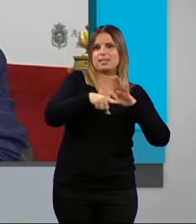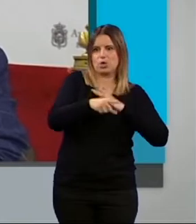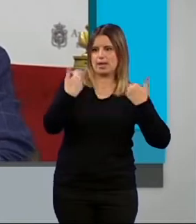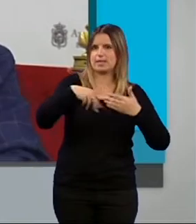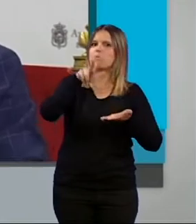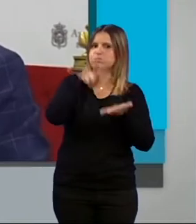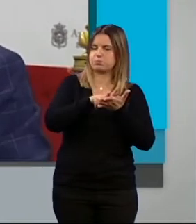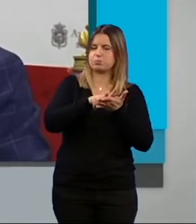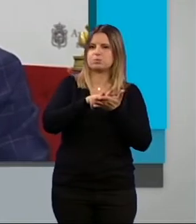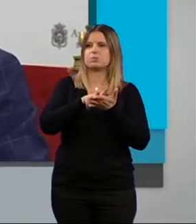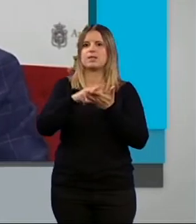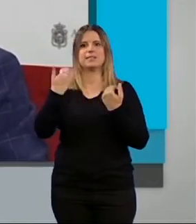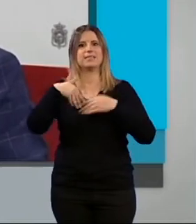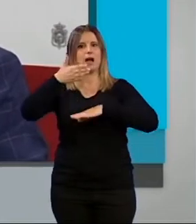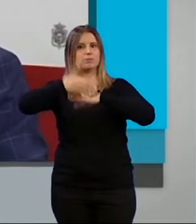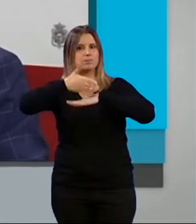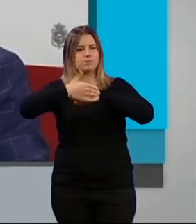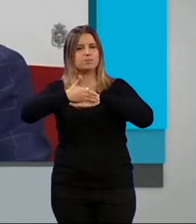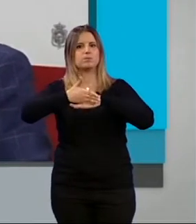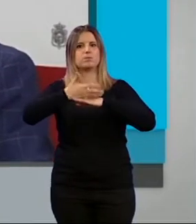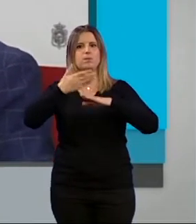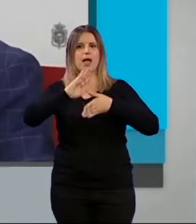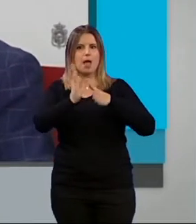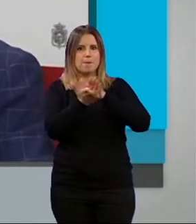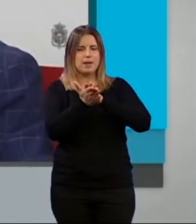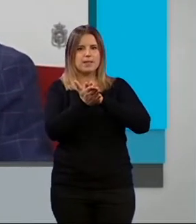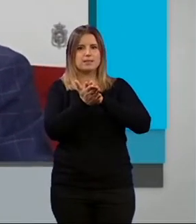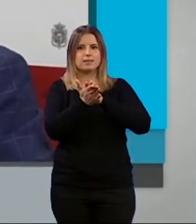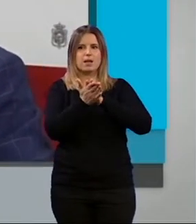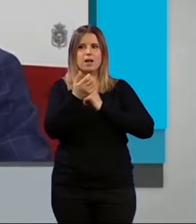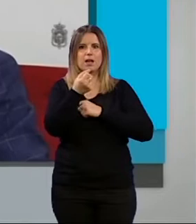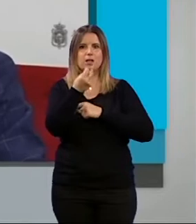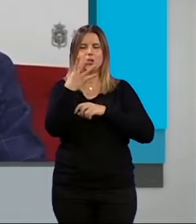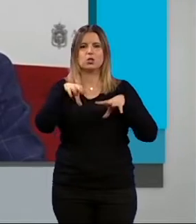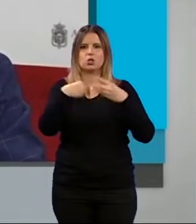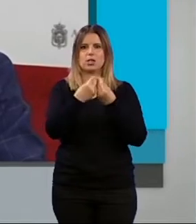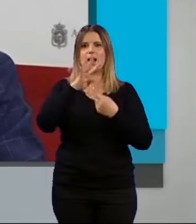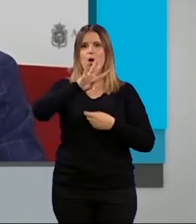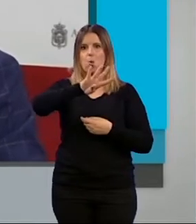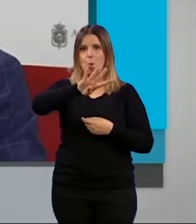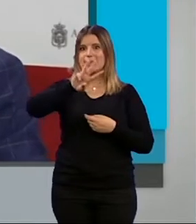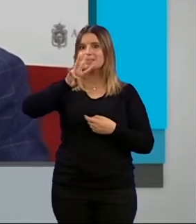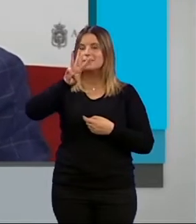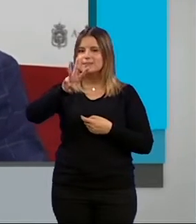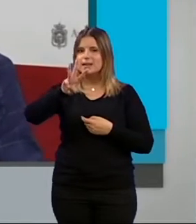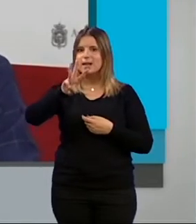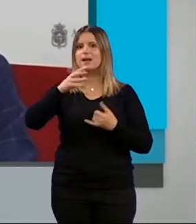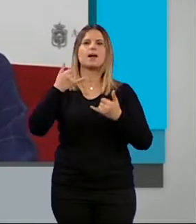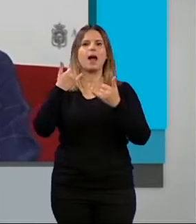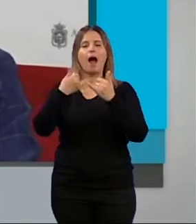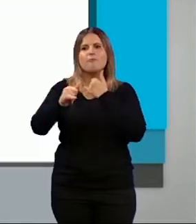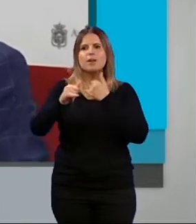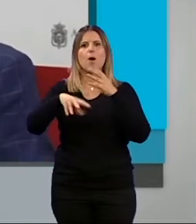Se han licitado proyectos y expedientes en un número de 43 que han dado lugar a 66